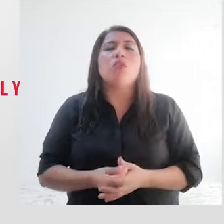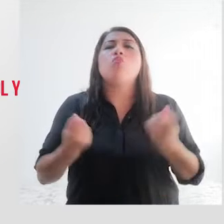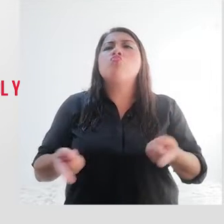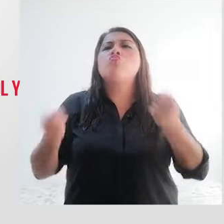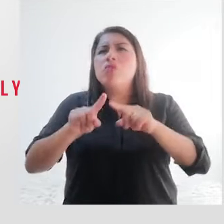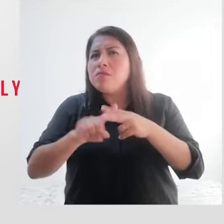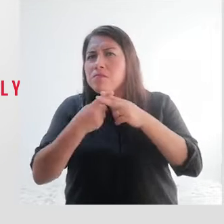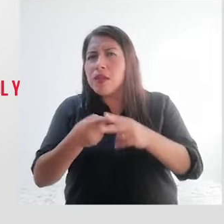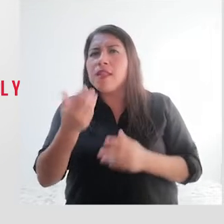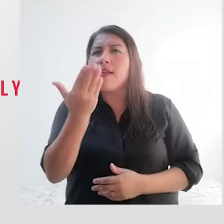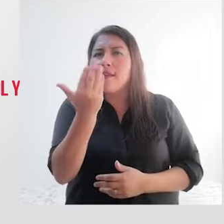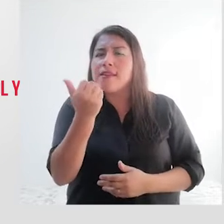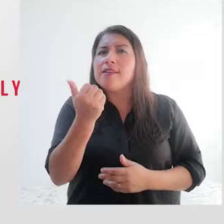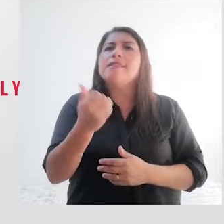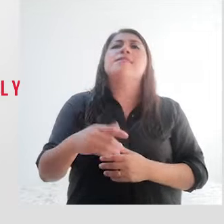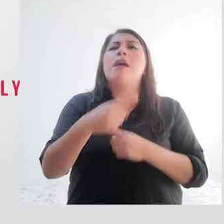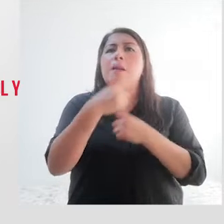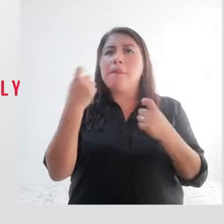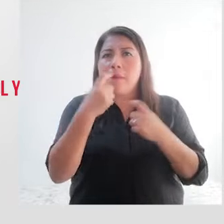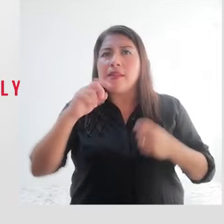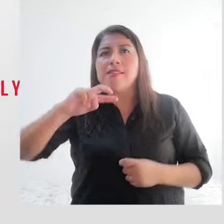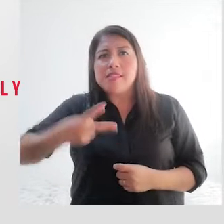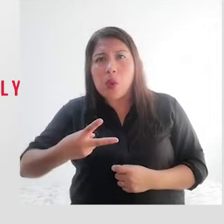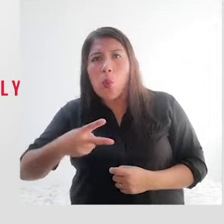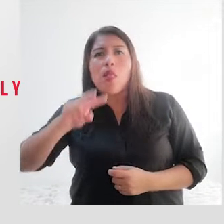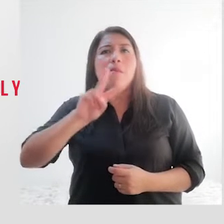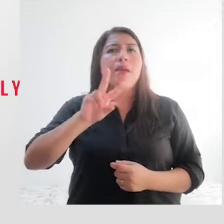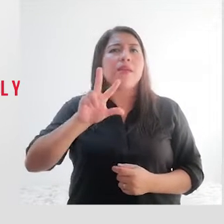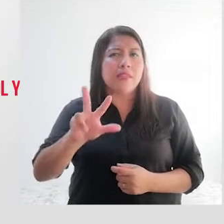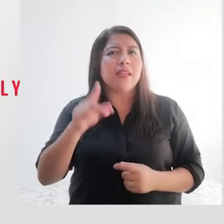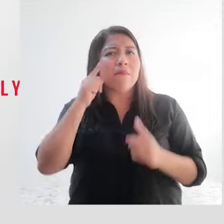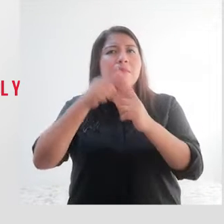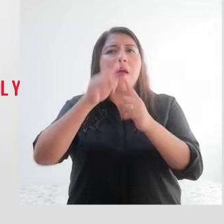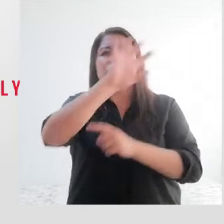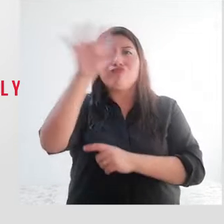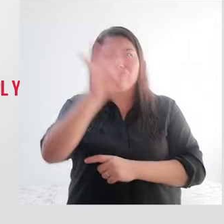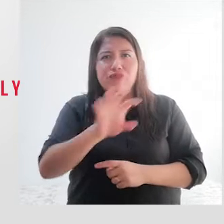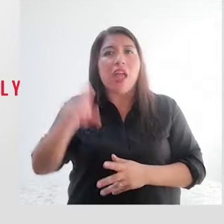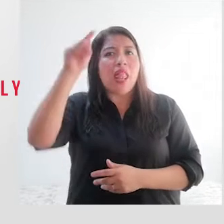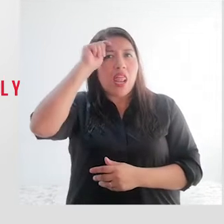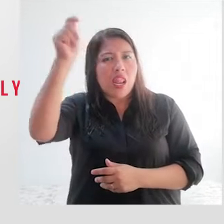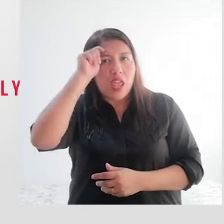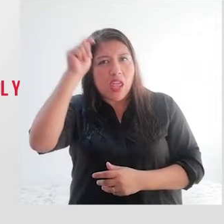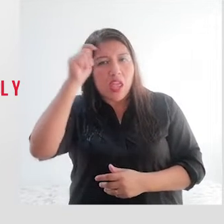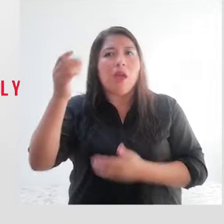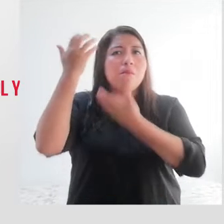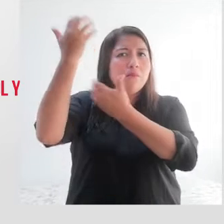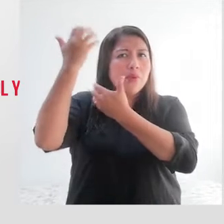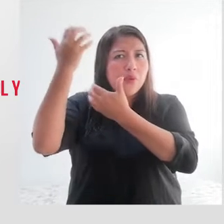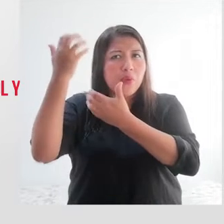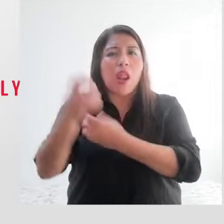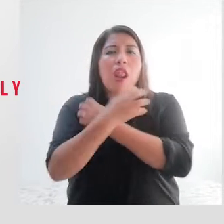llevará a cabo el 15 de marzo y la segunda el 23 y está dirigido a las regiones de Tumbes, Piura,